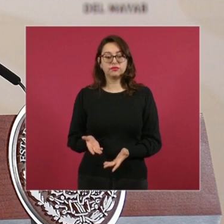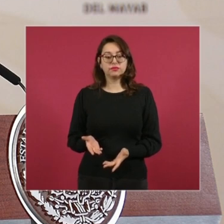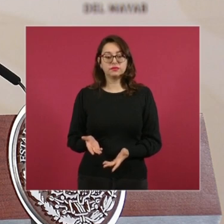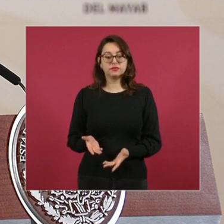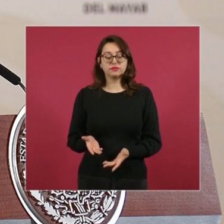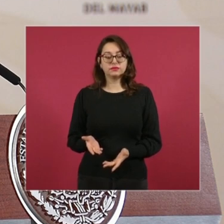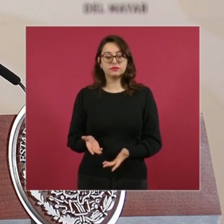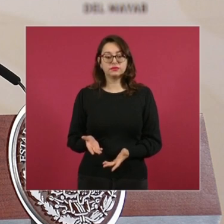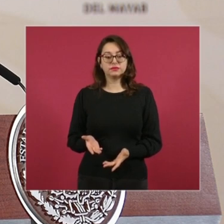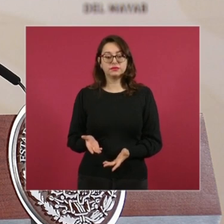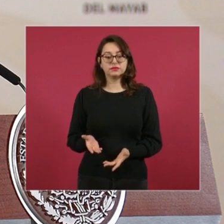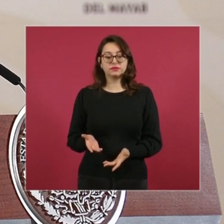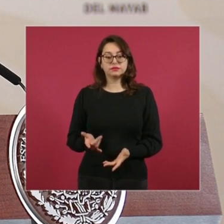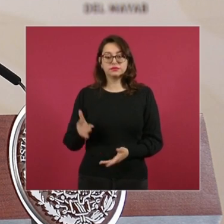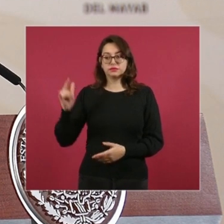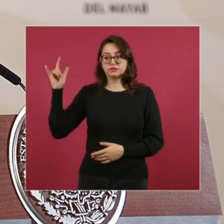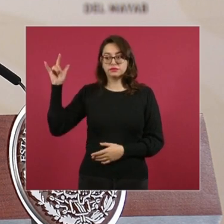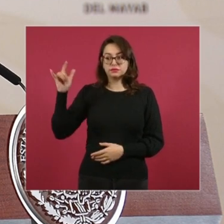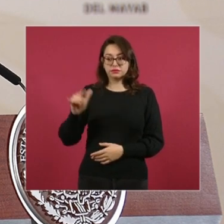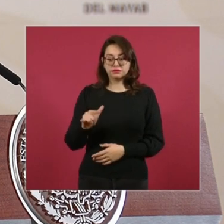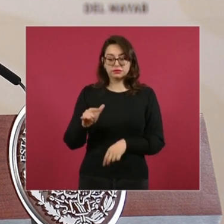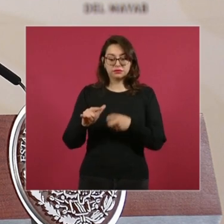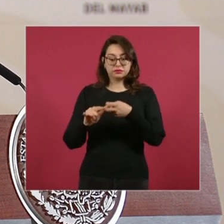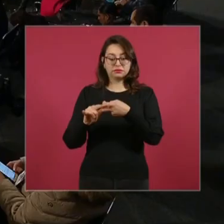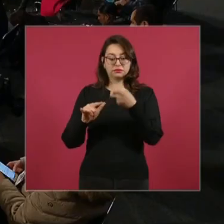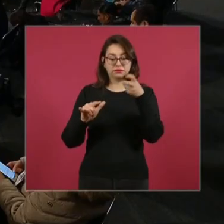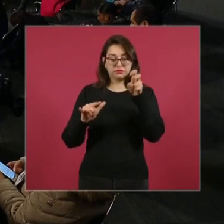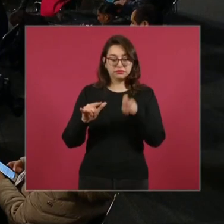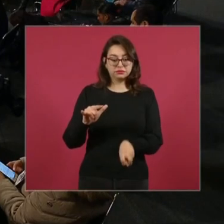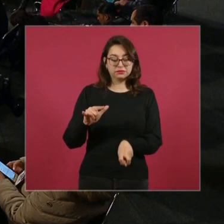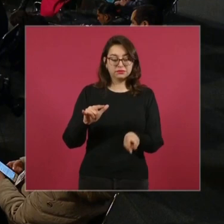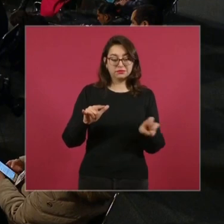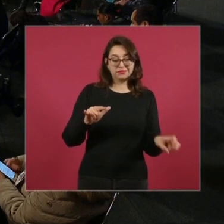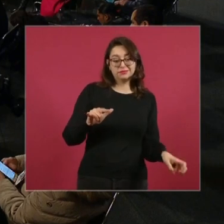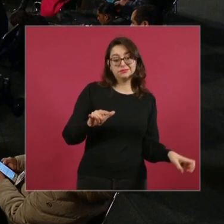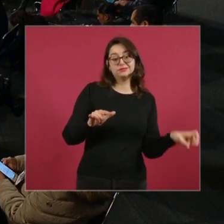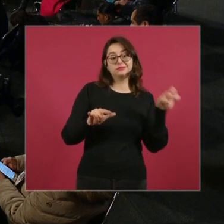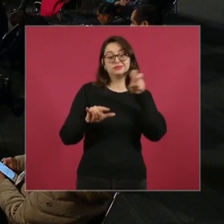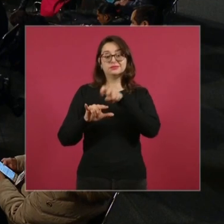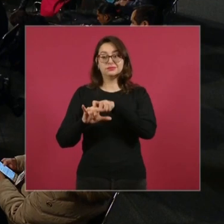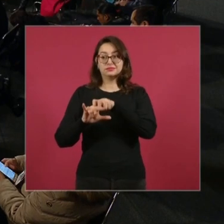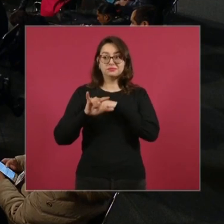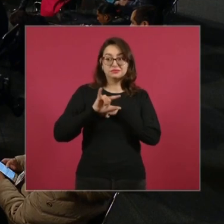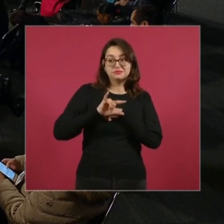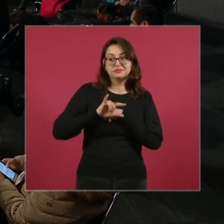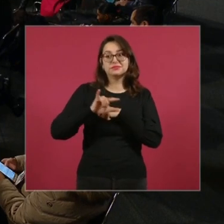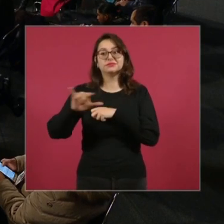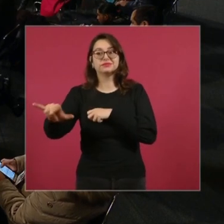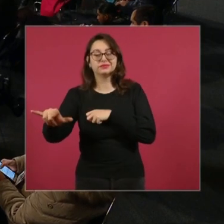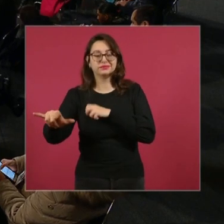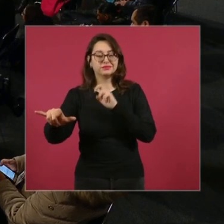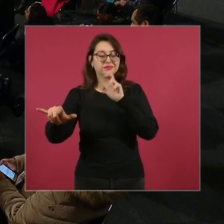México y llevar de México pasaje a Cancún.